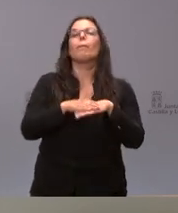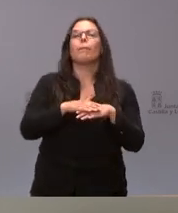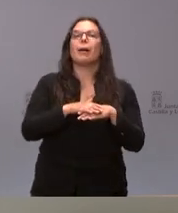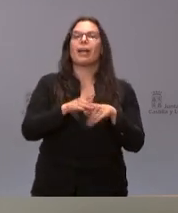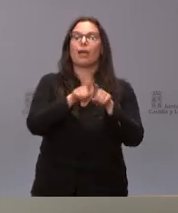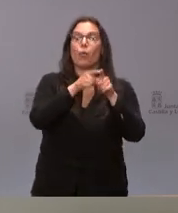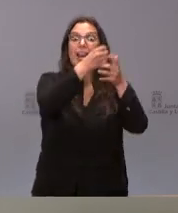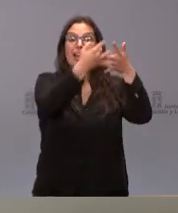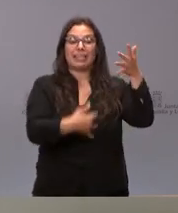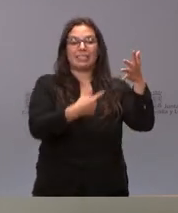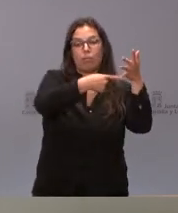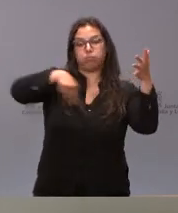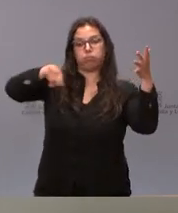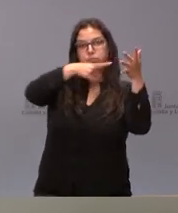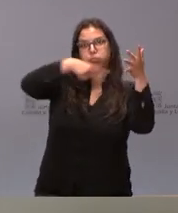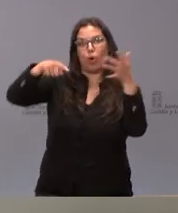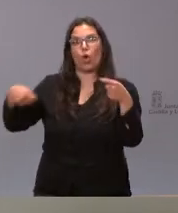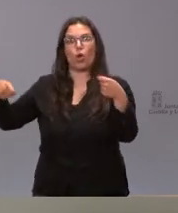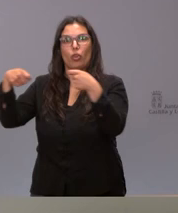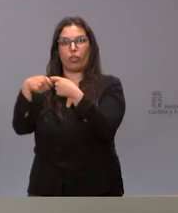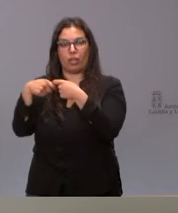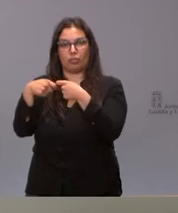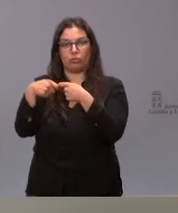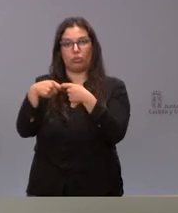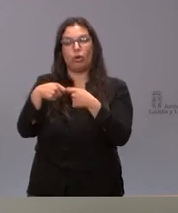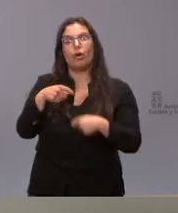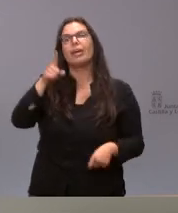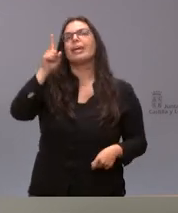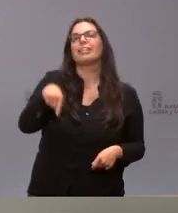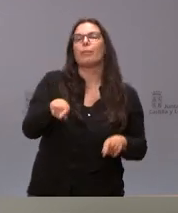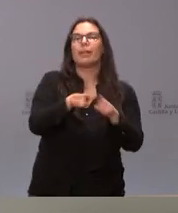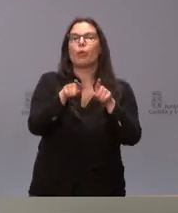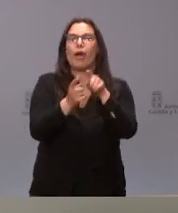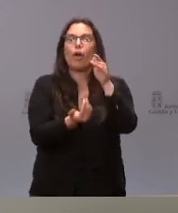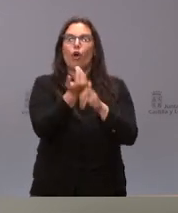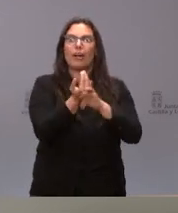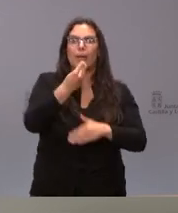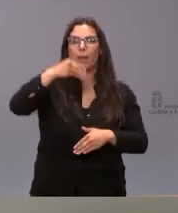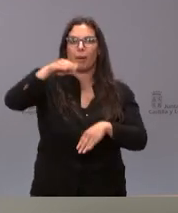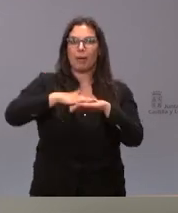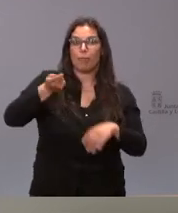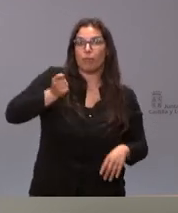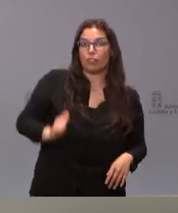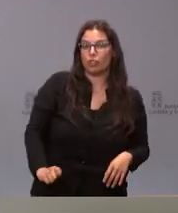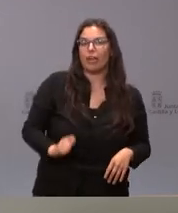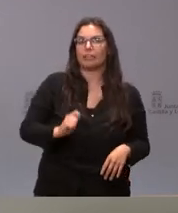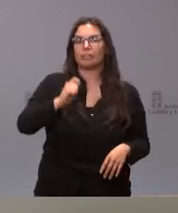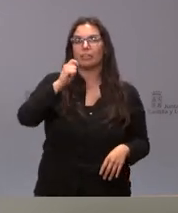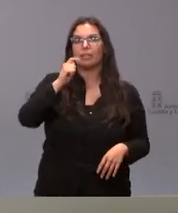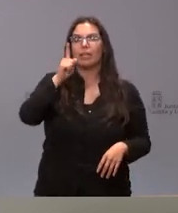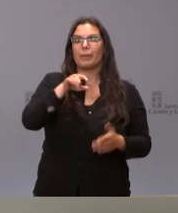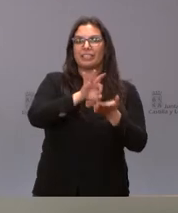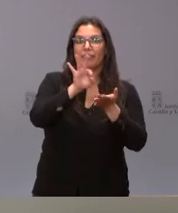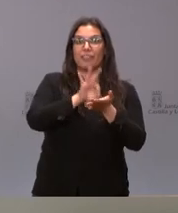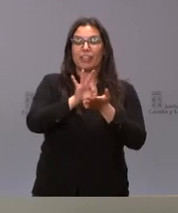lo que algunos llaman más comúnmente peonadas y por tanto en reforzar el funcionamiento de los servicios hospitalarios para